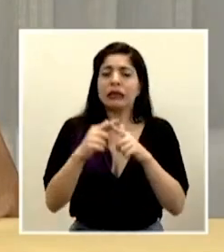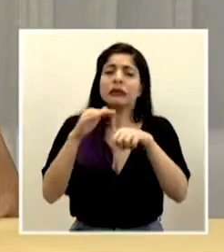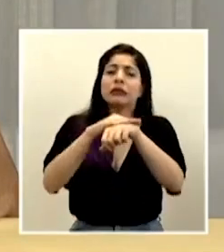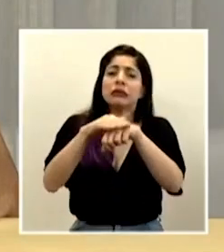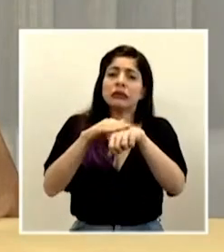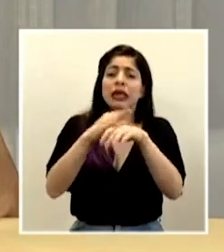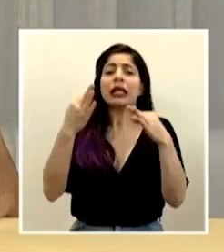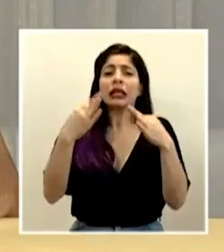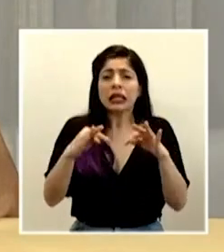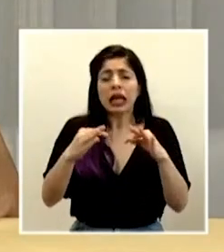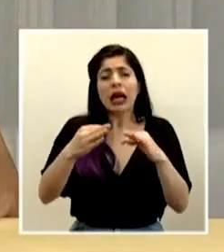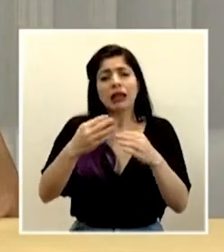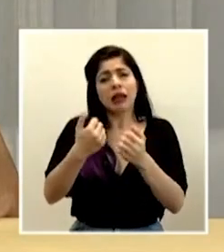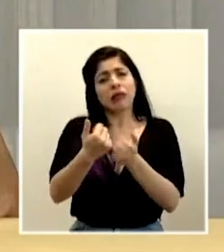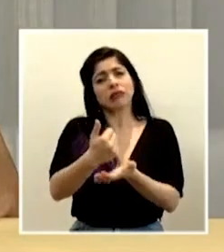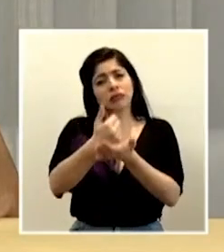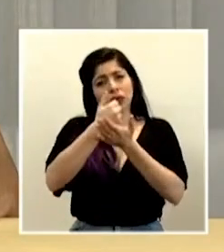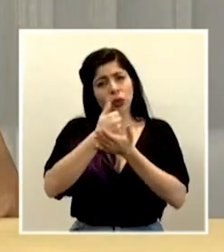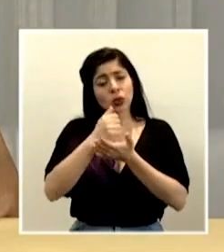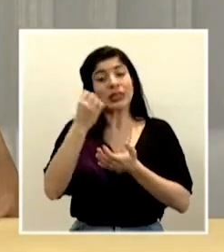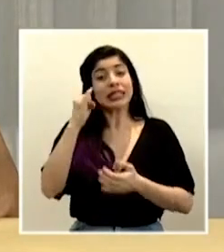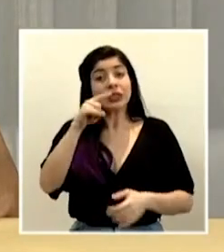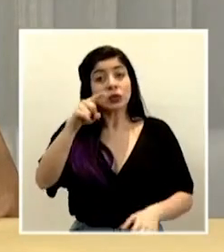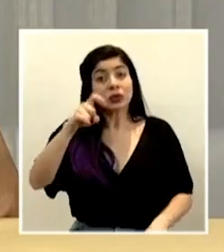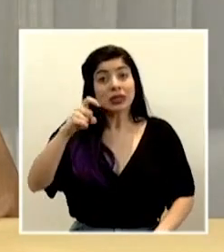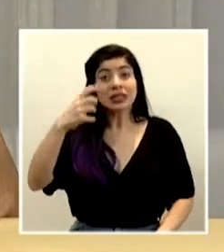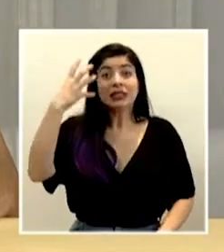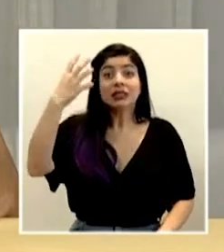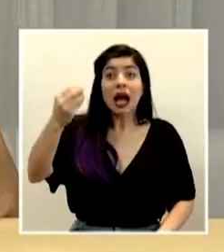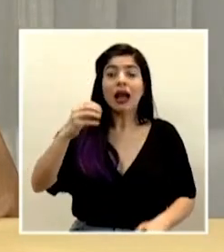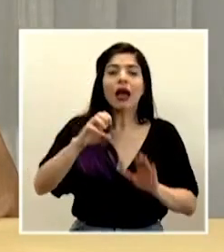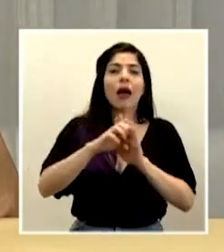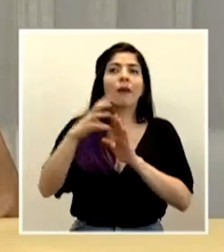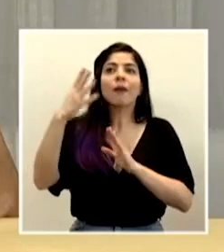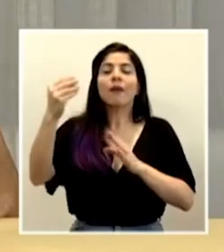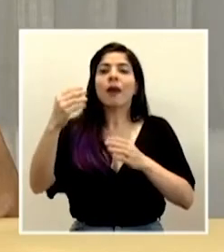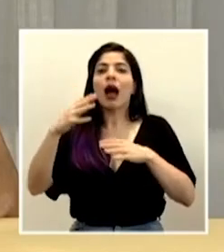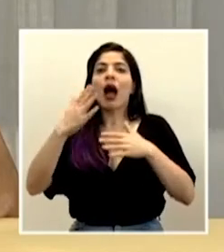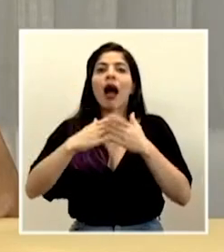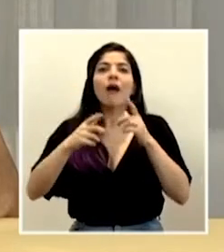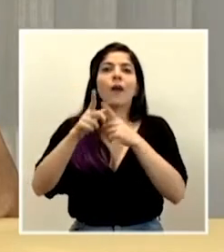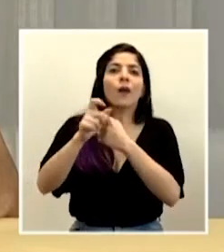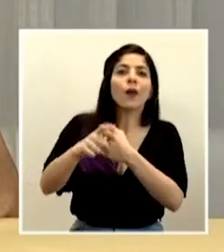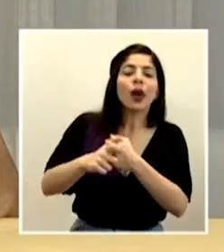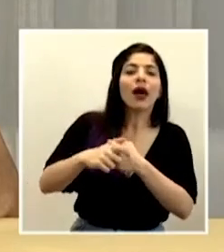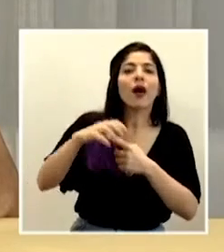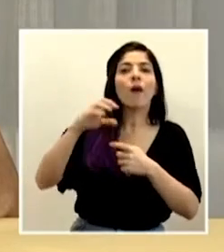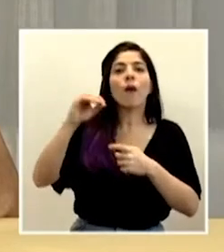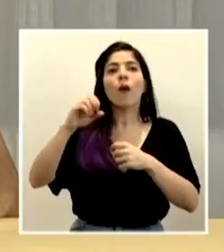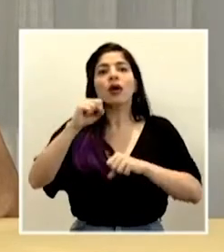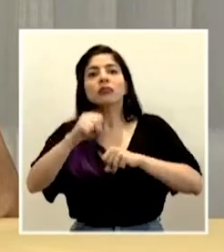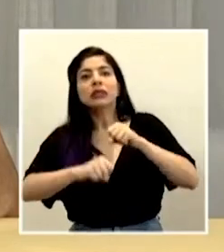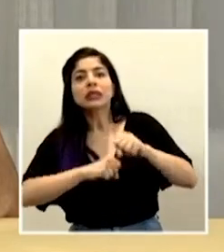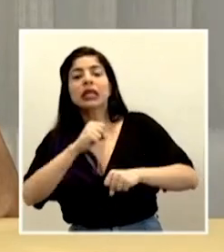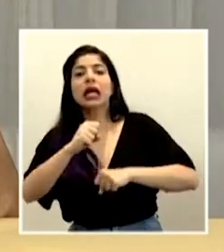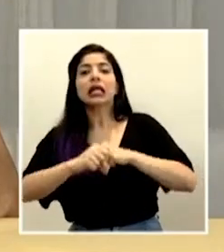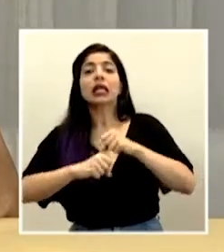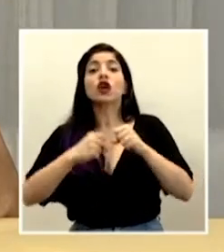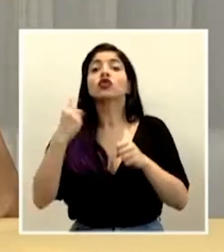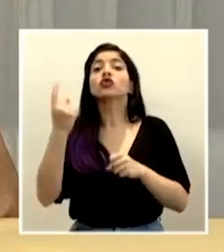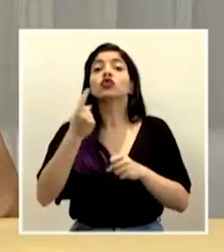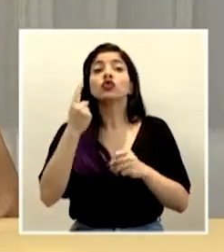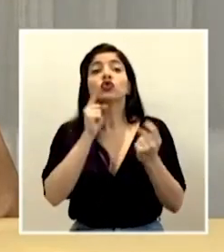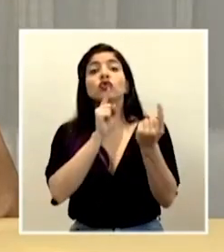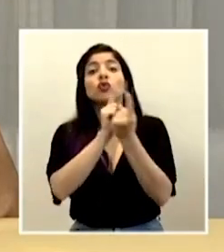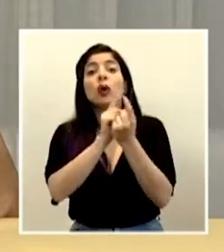todos tratemos de colaborar en ese sentido, de que si van a salir a hacer alguna actividad, como correr o ciclismo, que sea con las